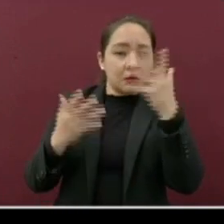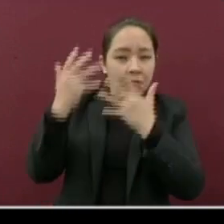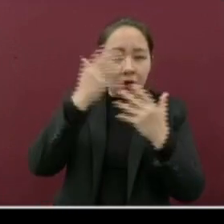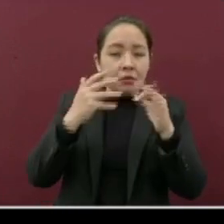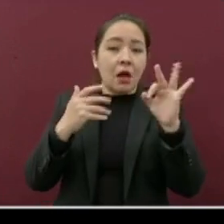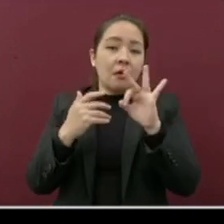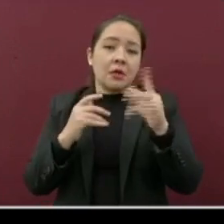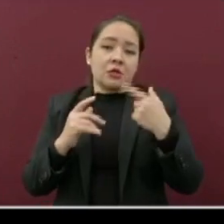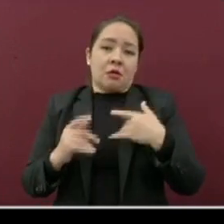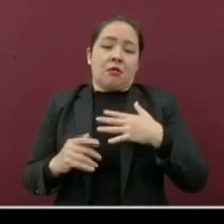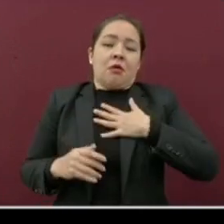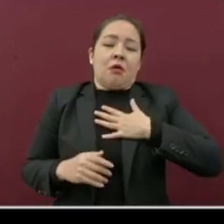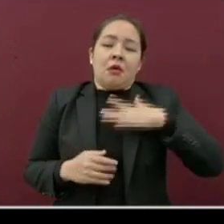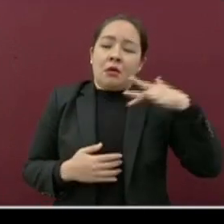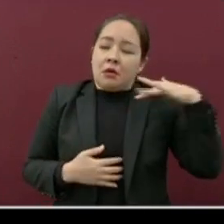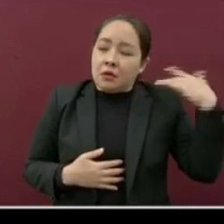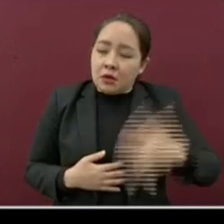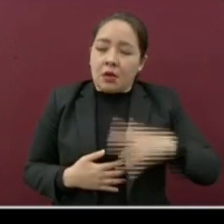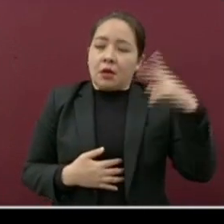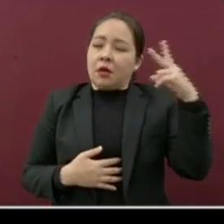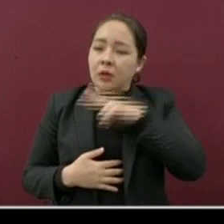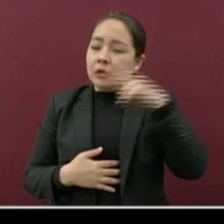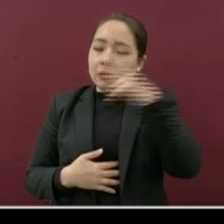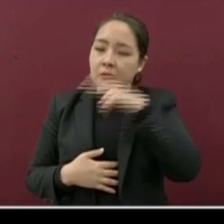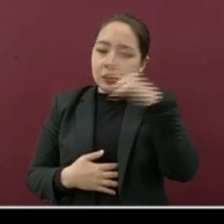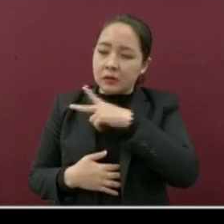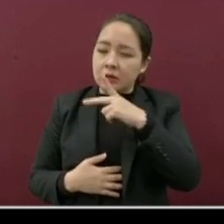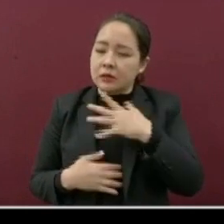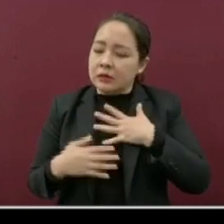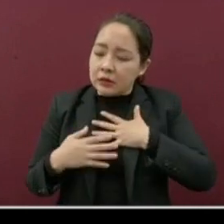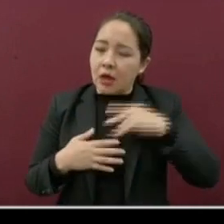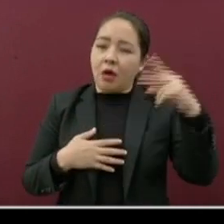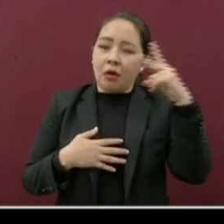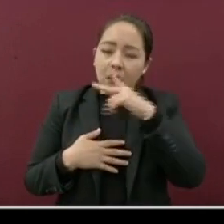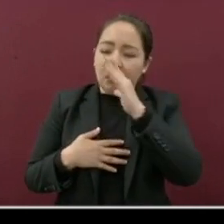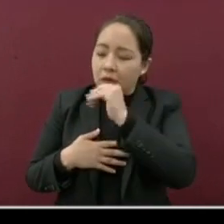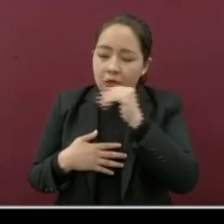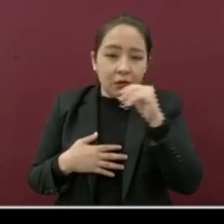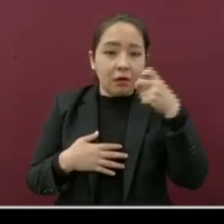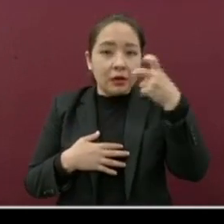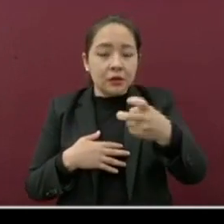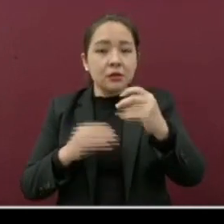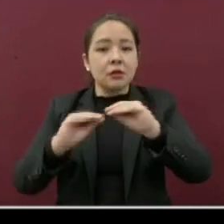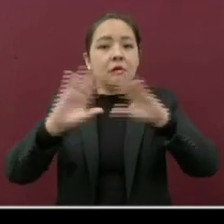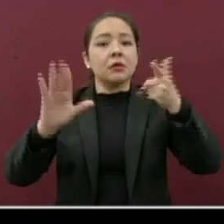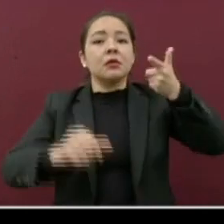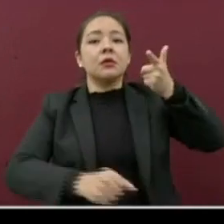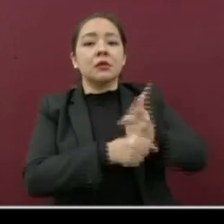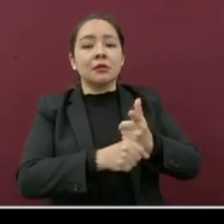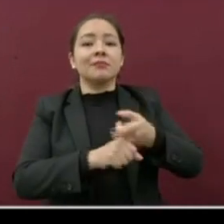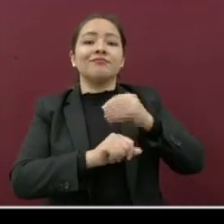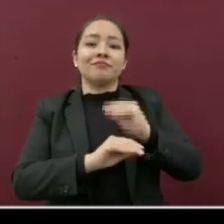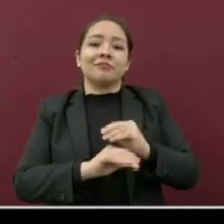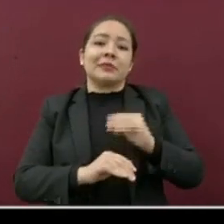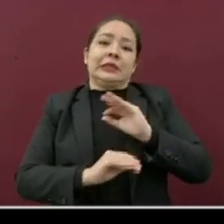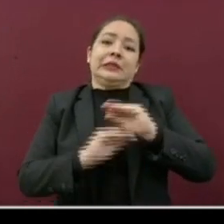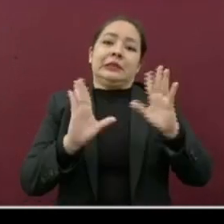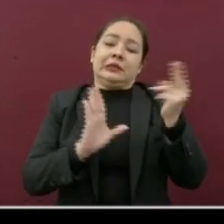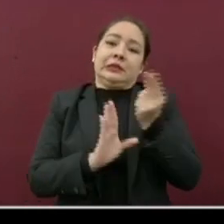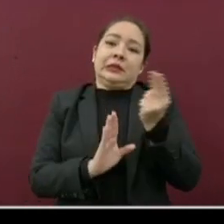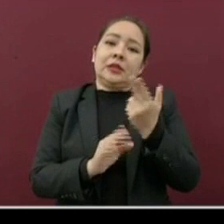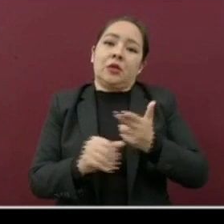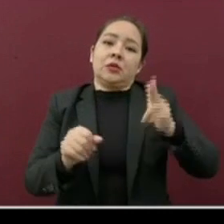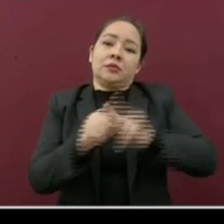el dolor de pecho y la respiración rápida, fueron muy evidentes y parte de la evolución que los llevó a requerir